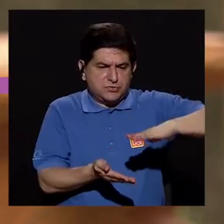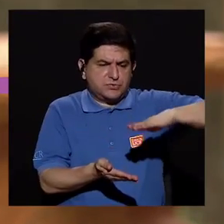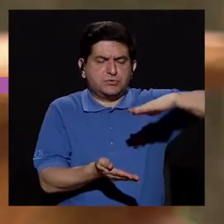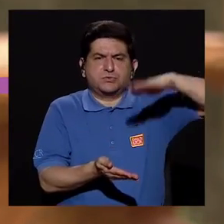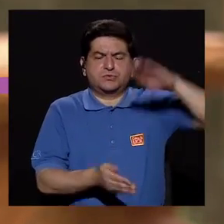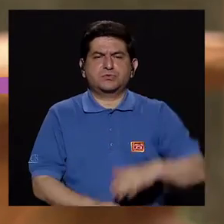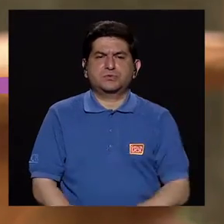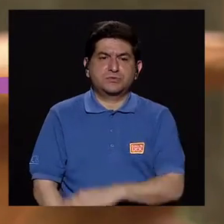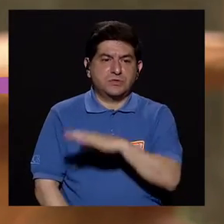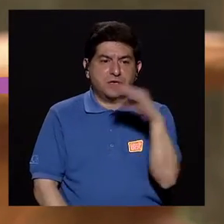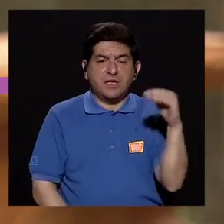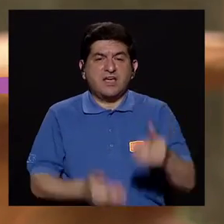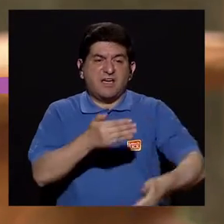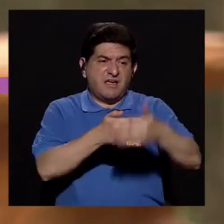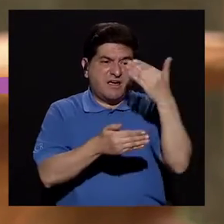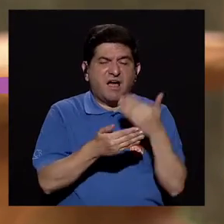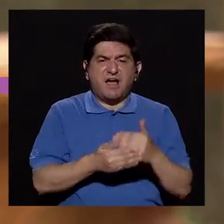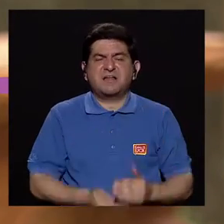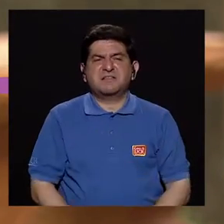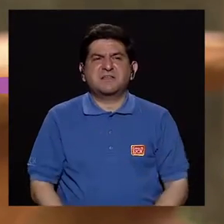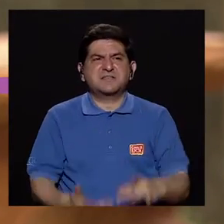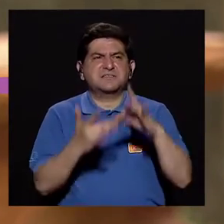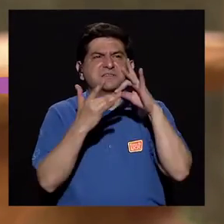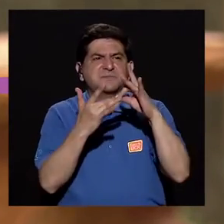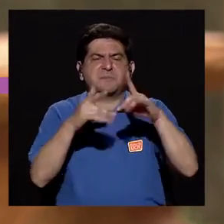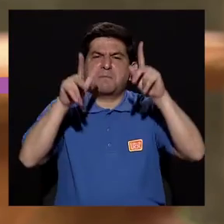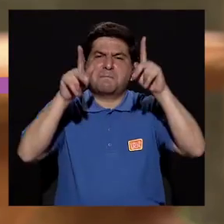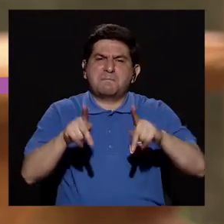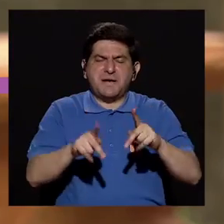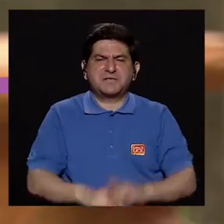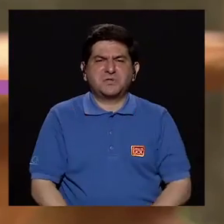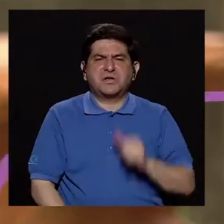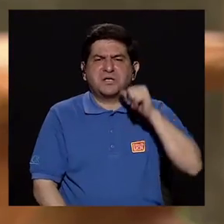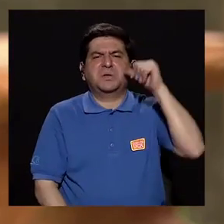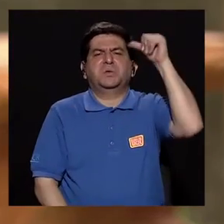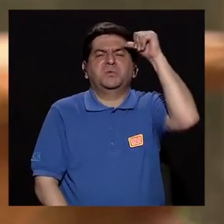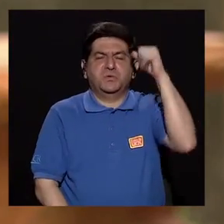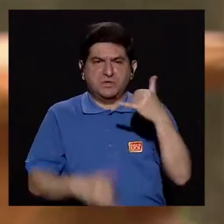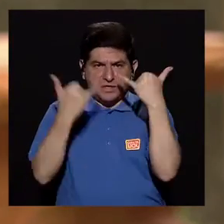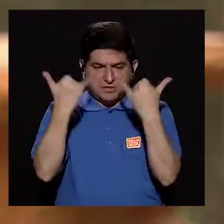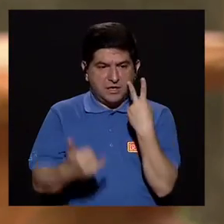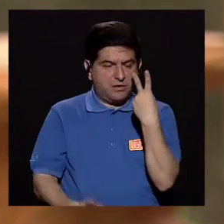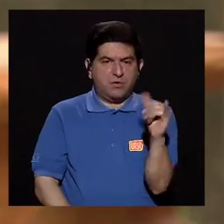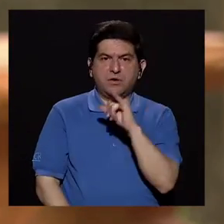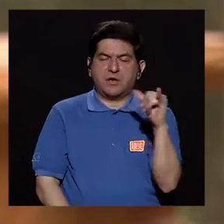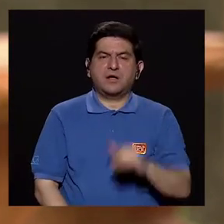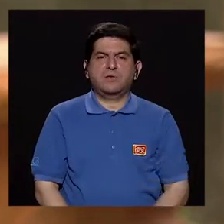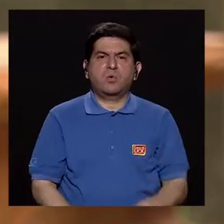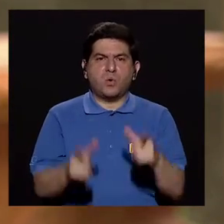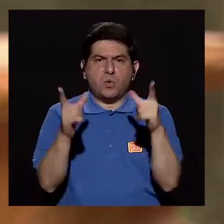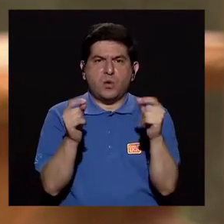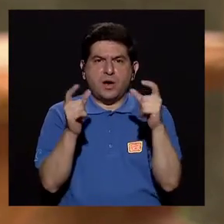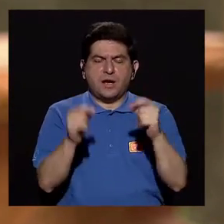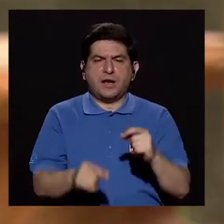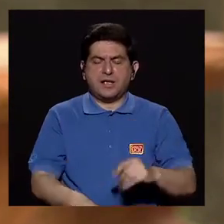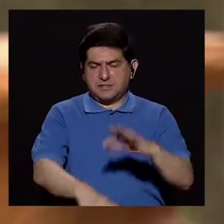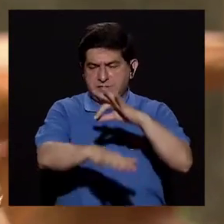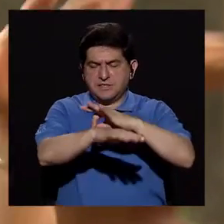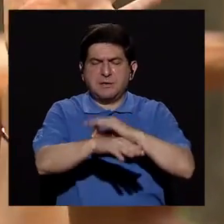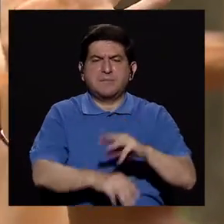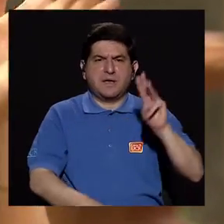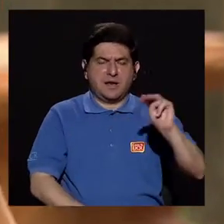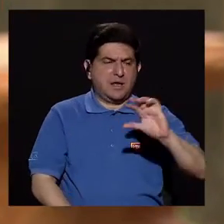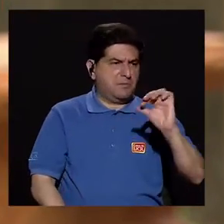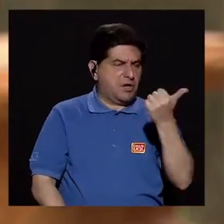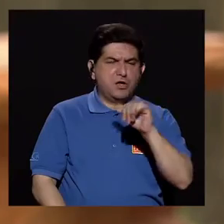y cada vez, antes se presentaba sobre todo en gente mayor, ahora vemos también cáncer tipo melanoma